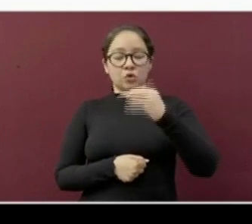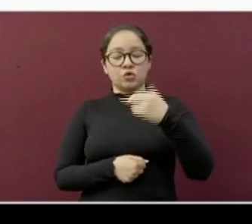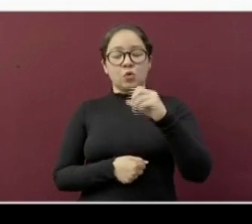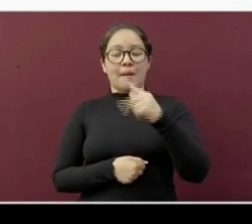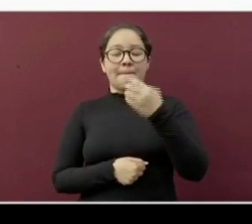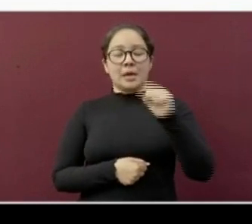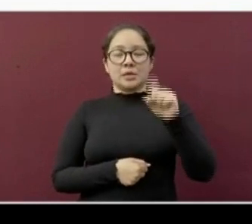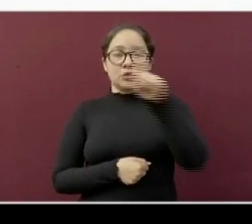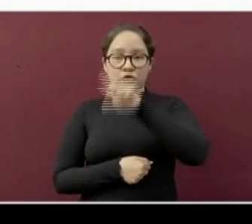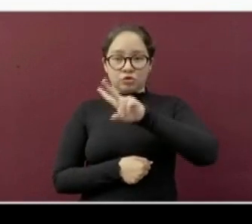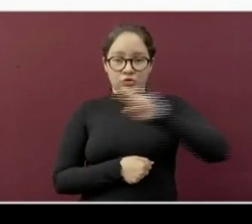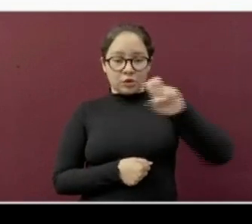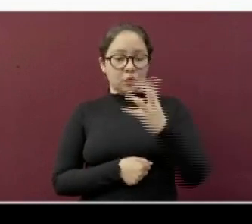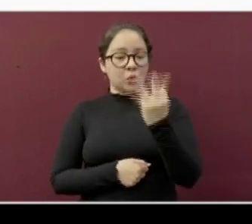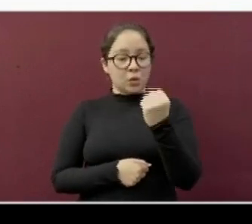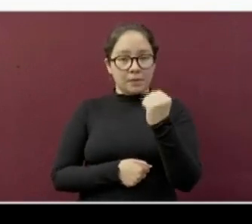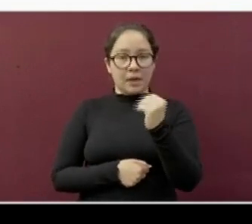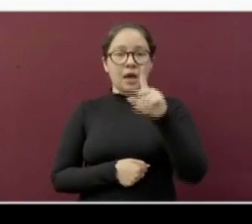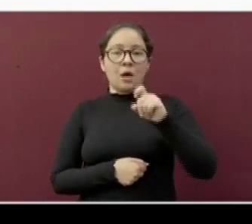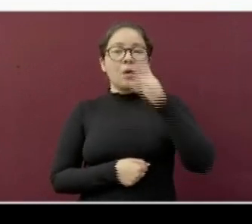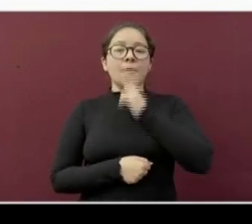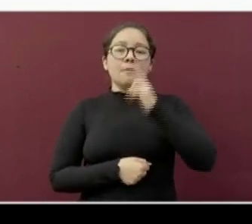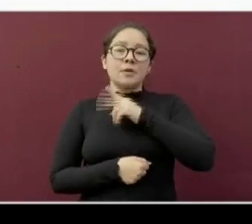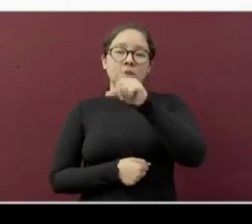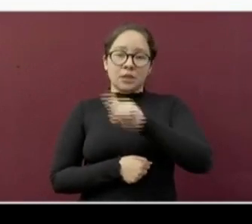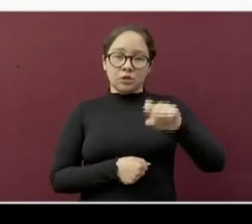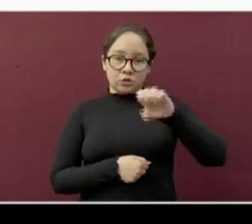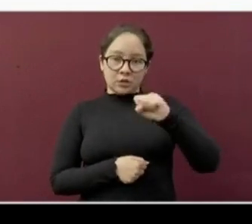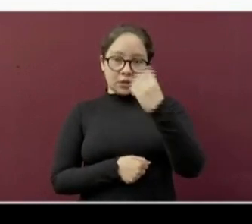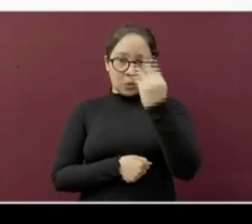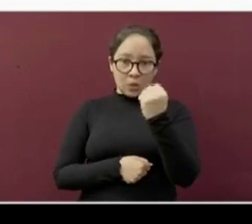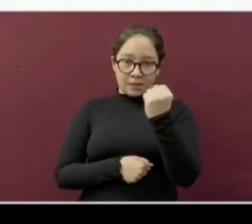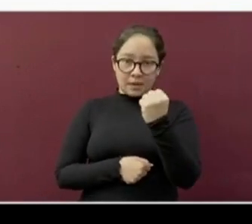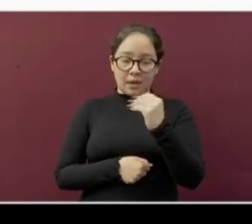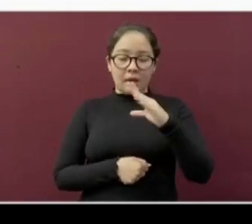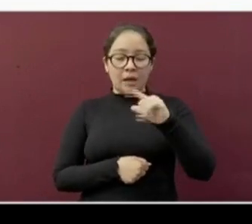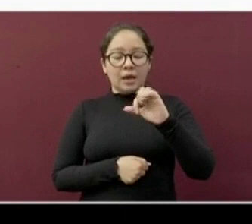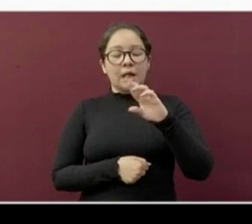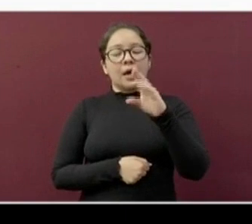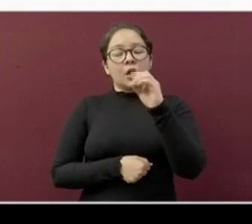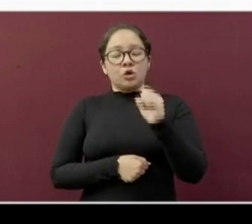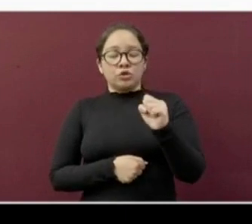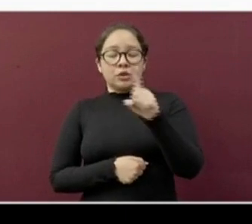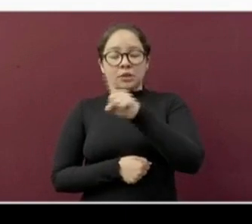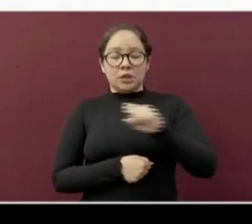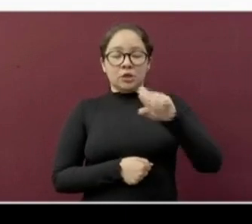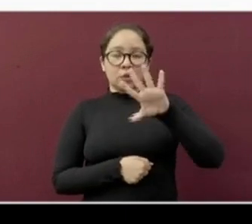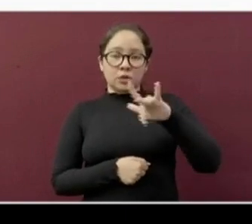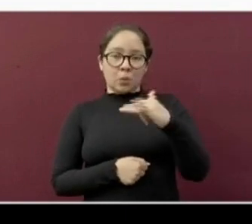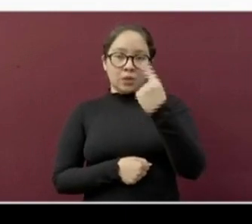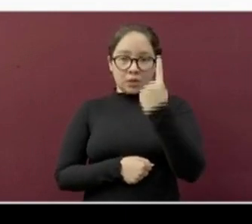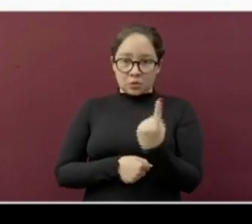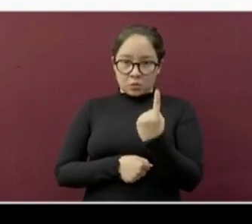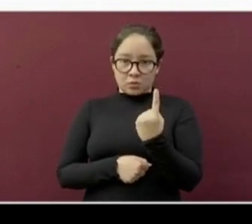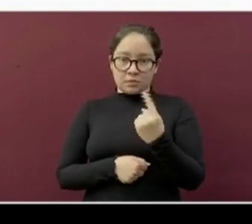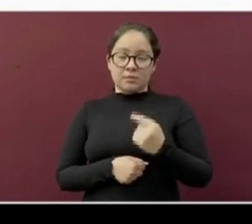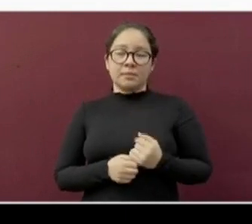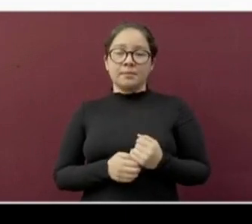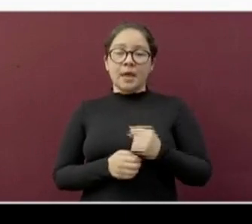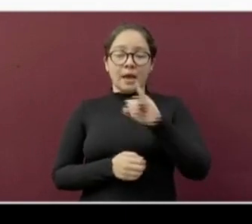209. Aguadulce, 169. Carlos A. Carrillo, 151.